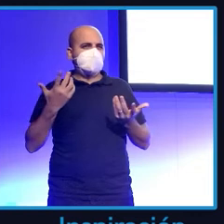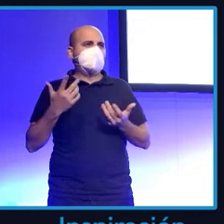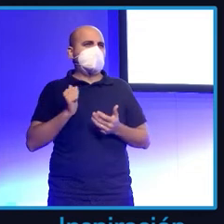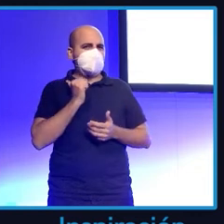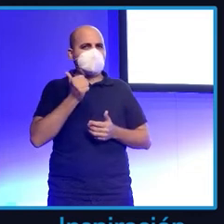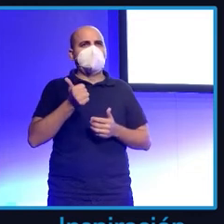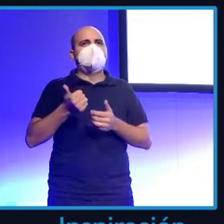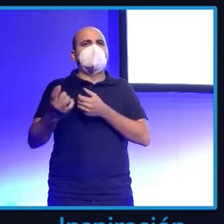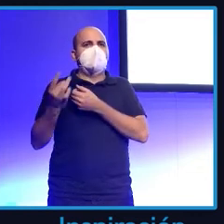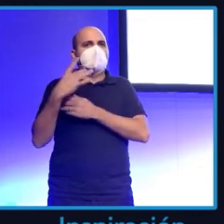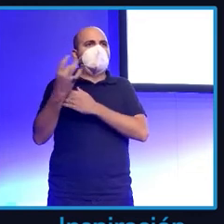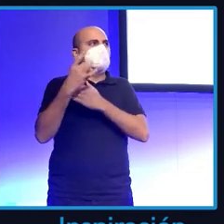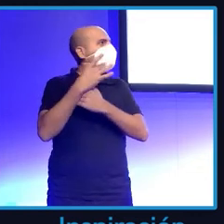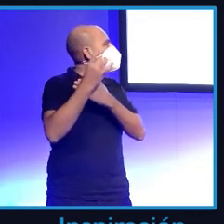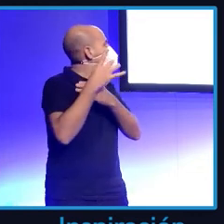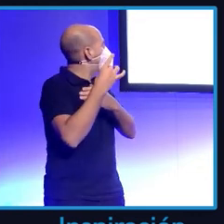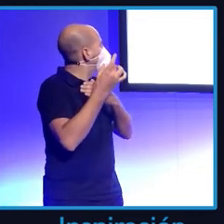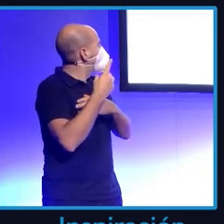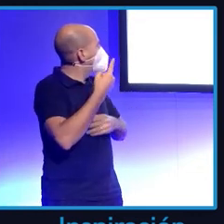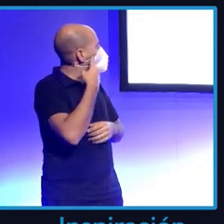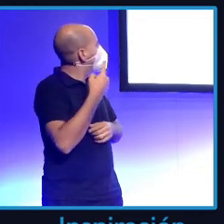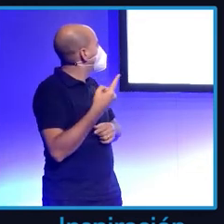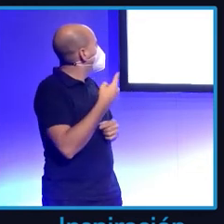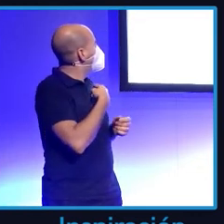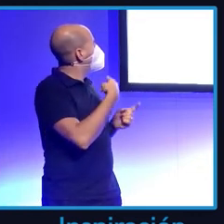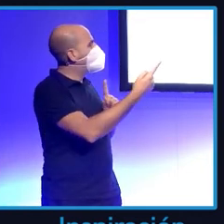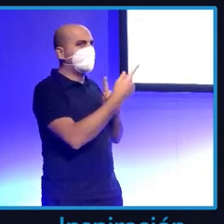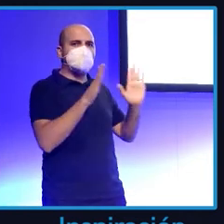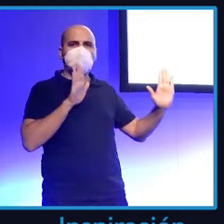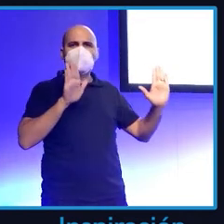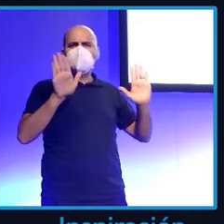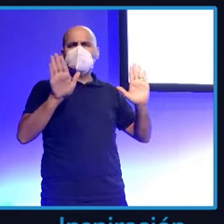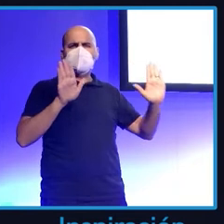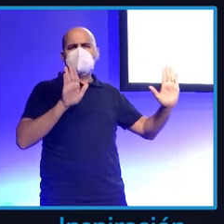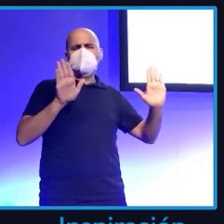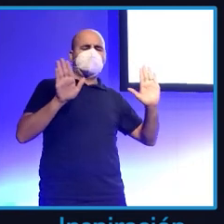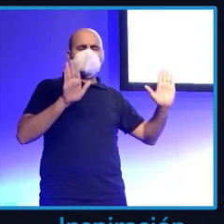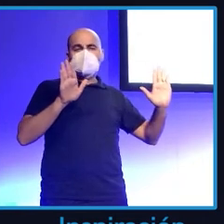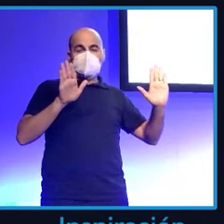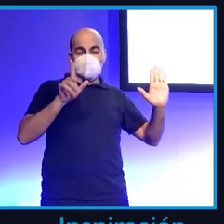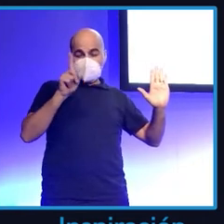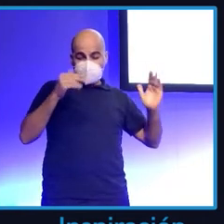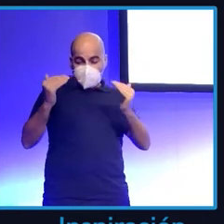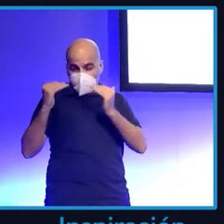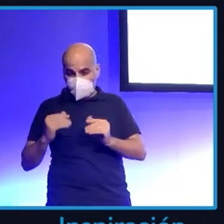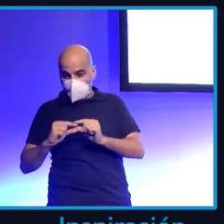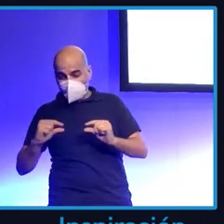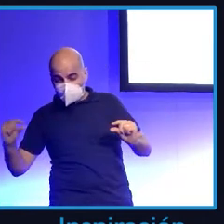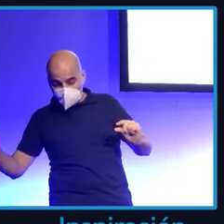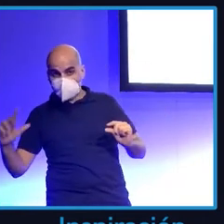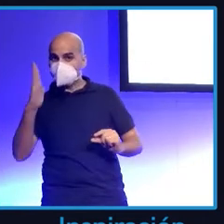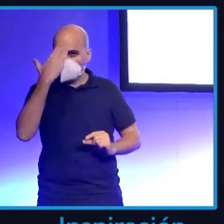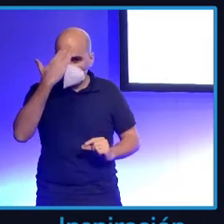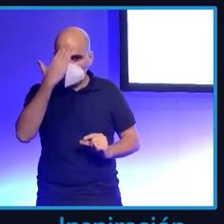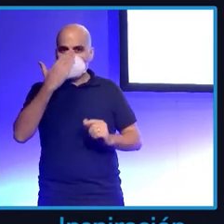entre las dos. Porque es que hasta lo de abajo de usa el sentido común, se han cerrado los coles, no es para montar reuniones,